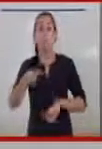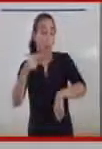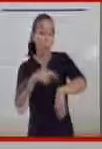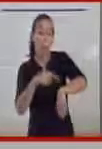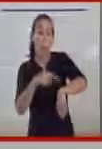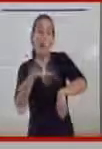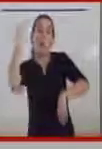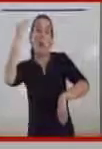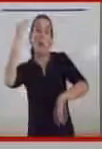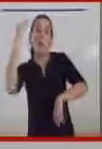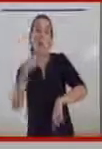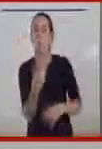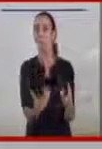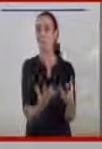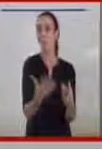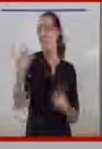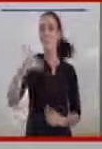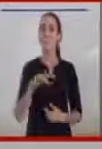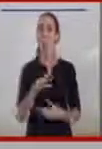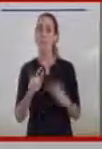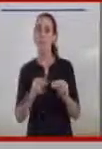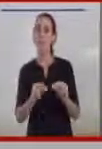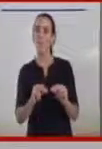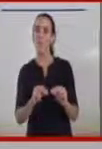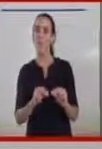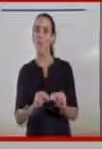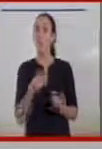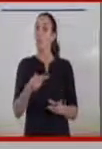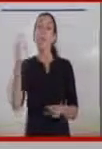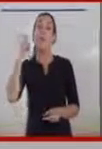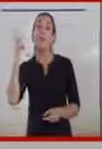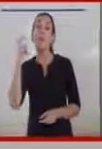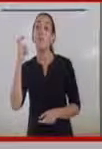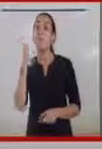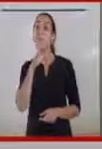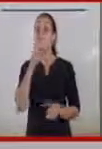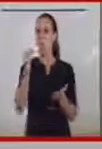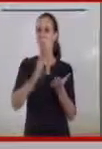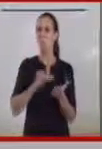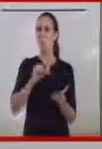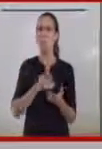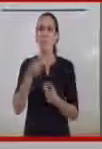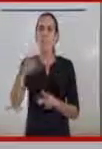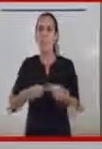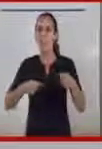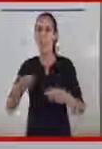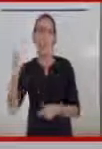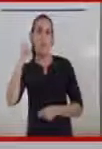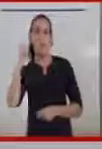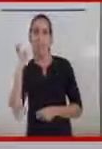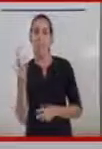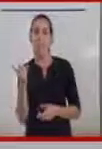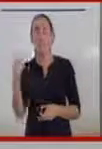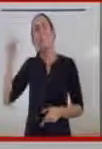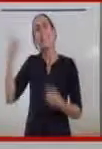hecha. Yo supongo que esto lo habréis oído porque hay muchos robots de cocina en el mercado. Este, las